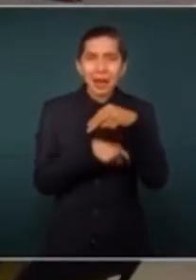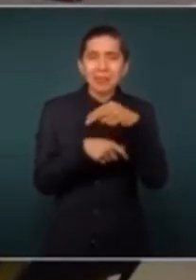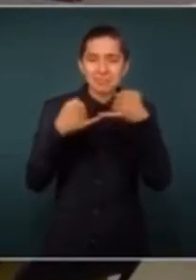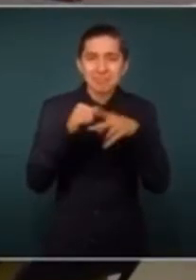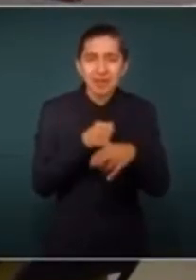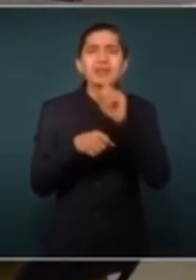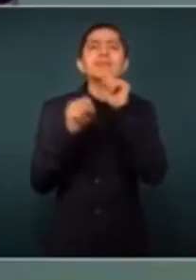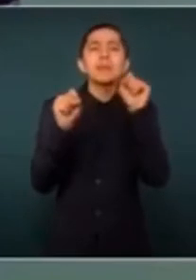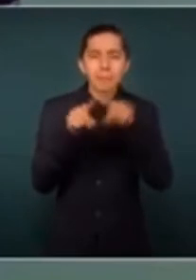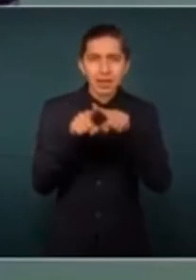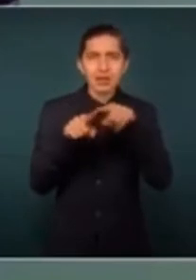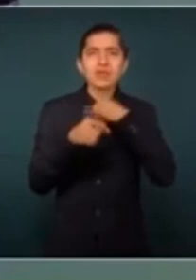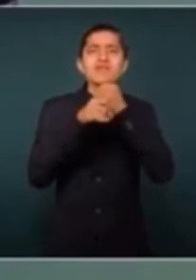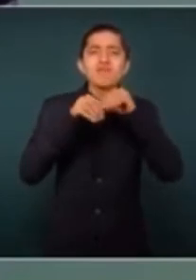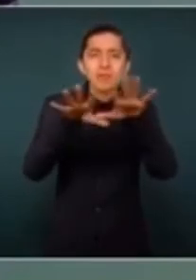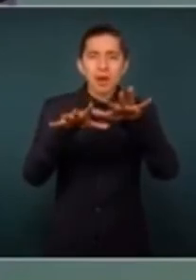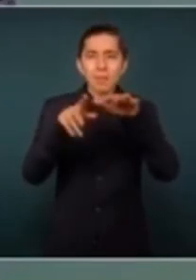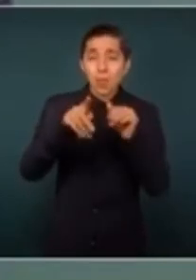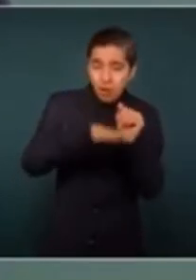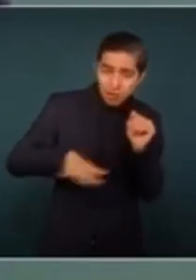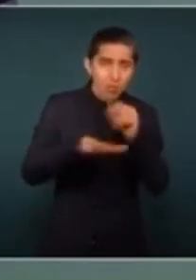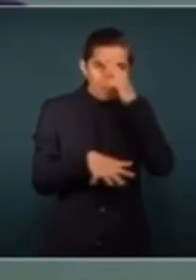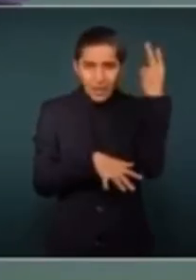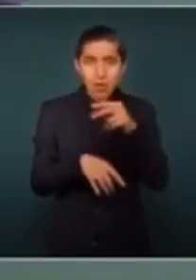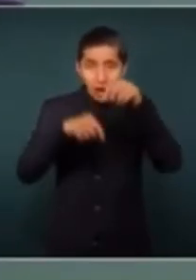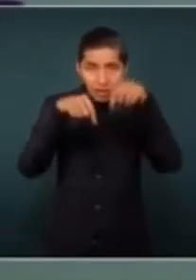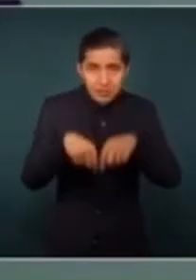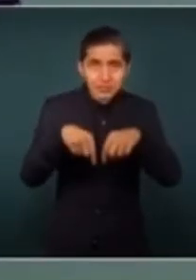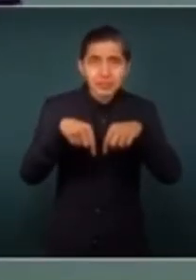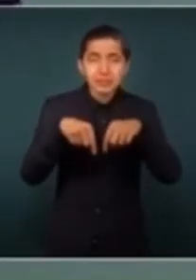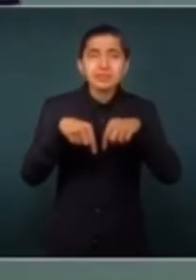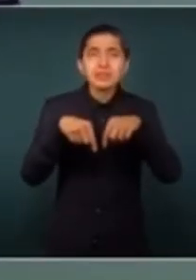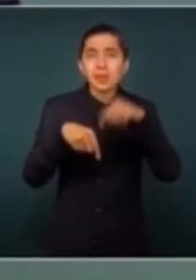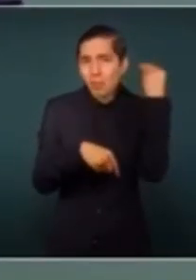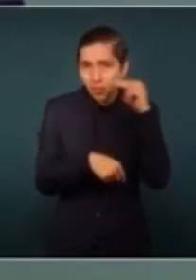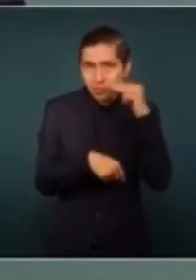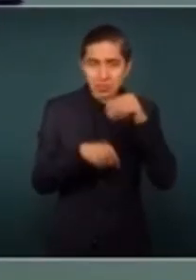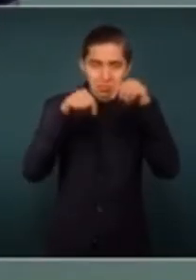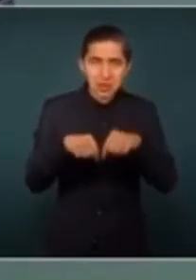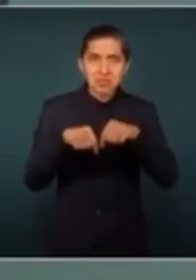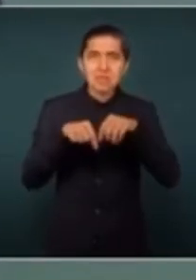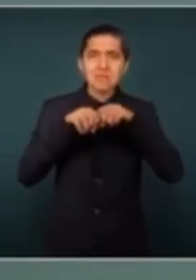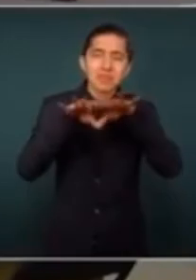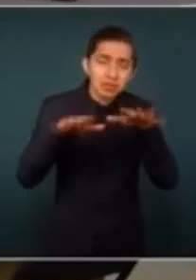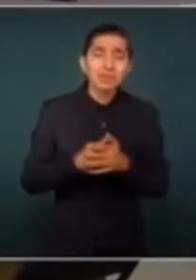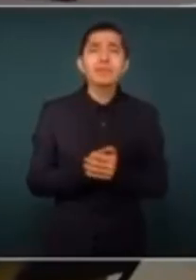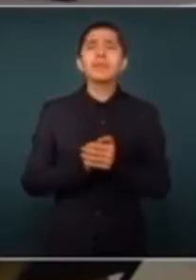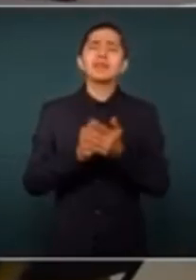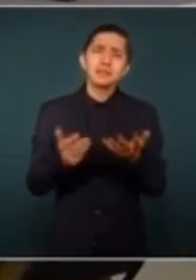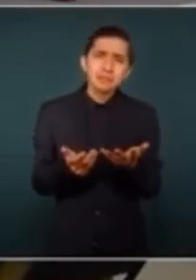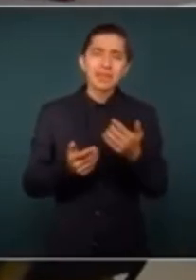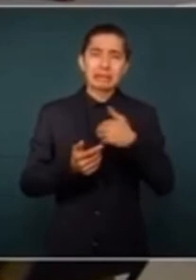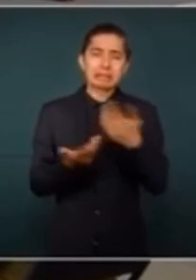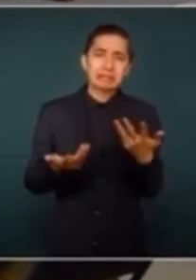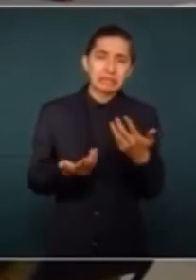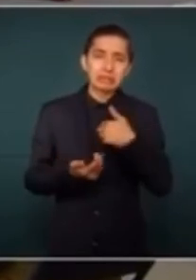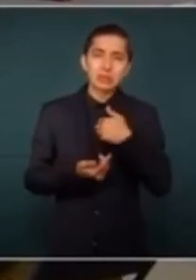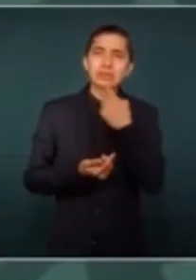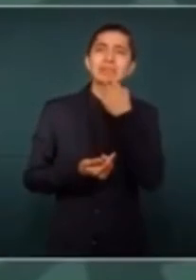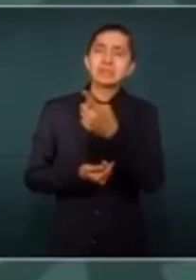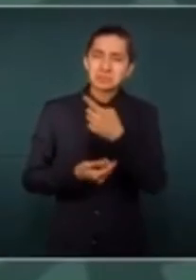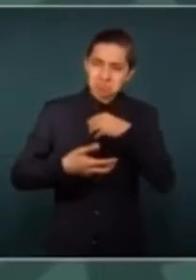informar al pueblo de México, desde luego aquí en Morelia. Desde luego expresamos nuestra